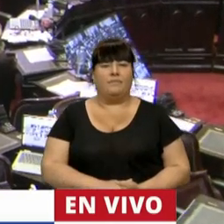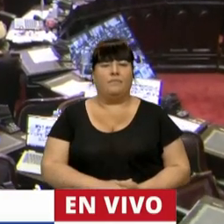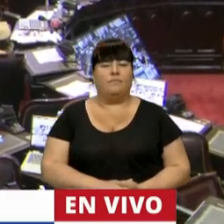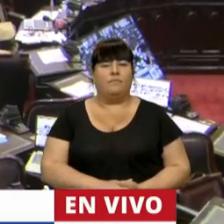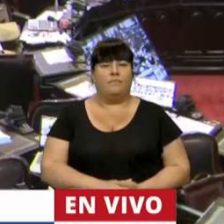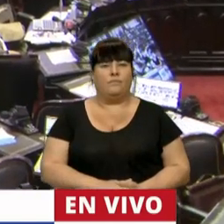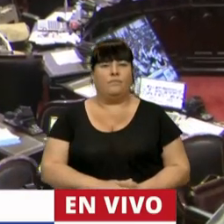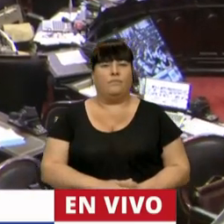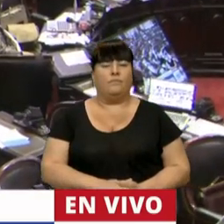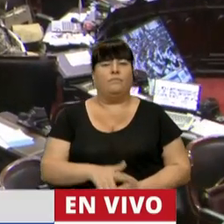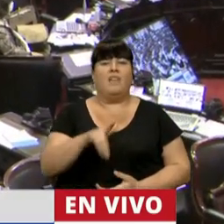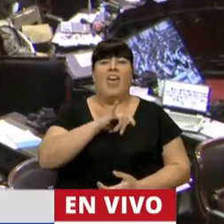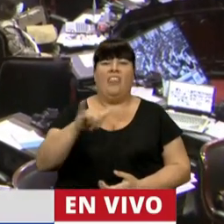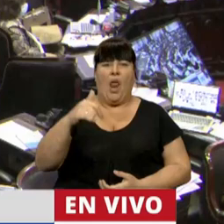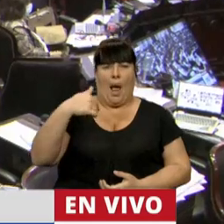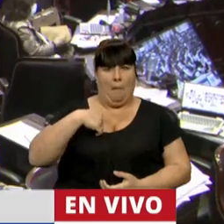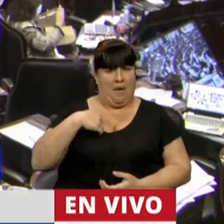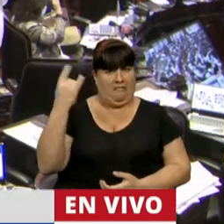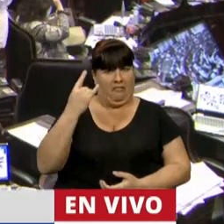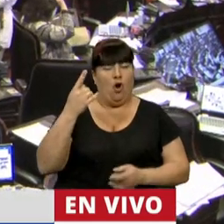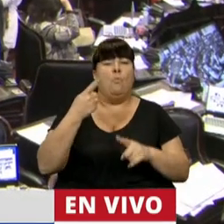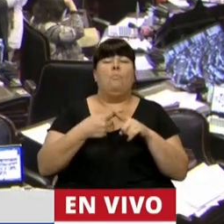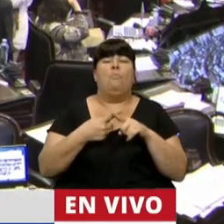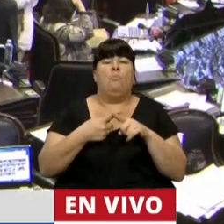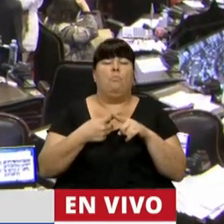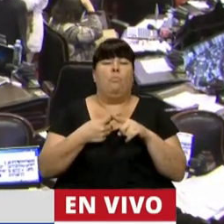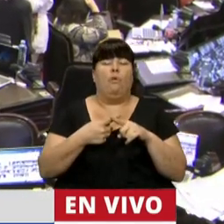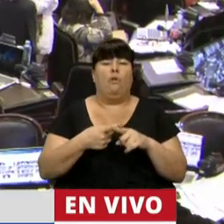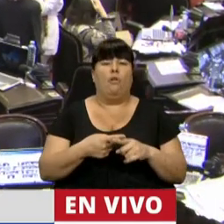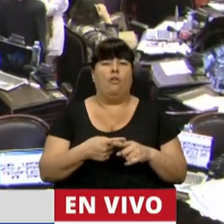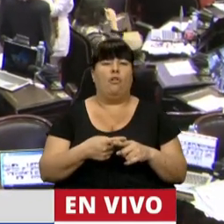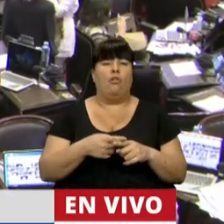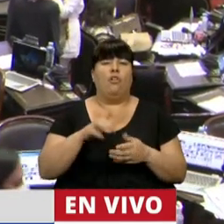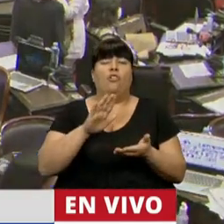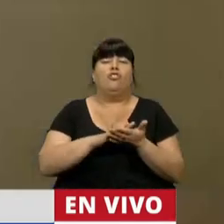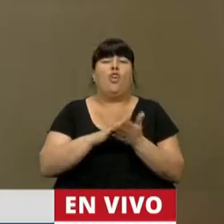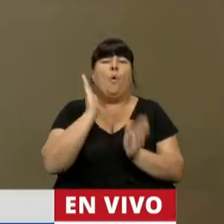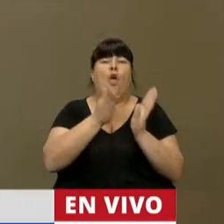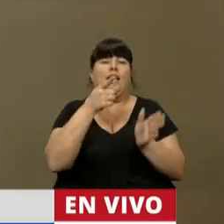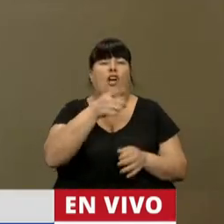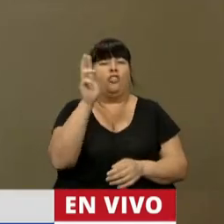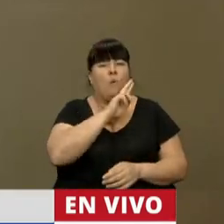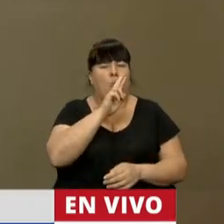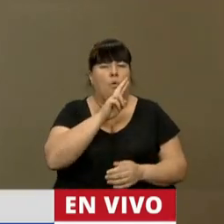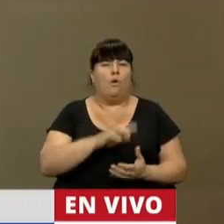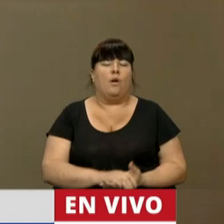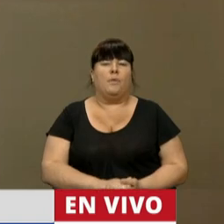he sido denunciado falsamente por el delito del tenor de la violencia de género.